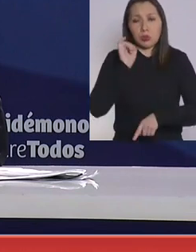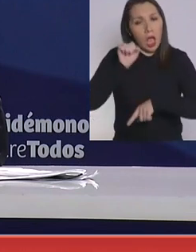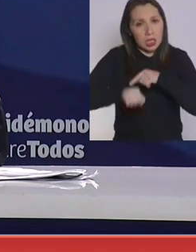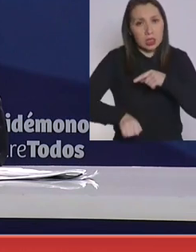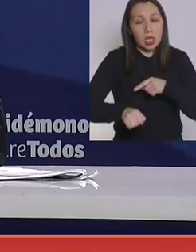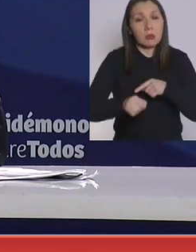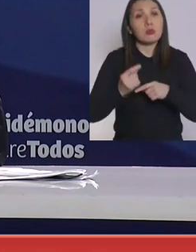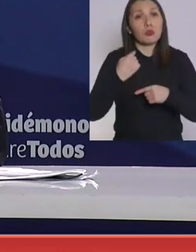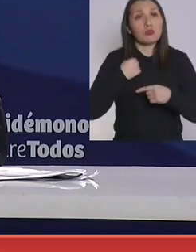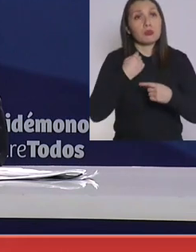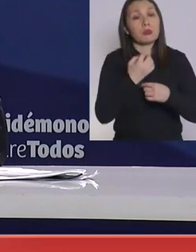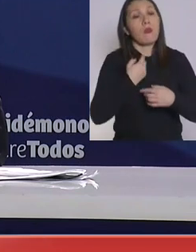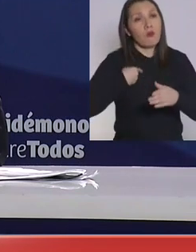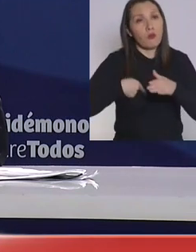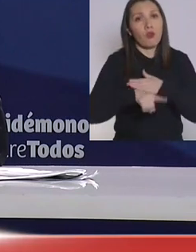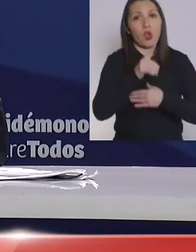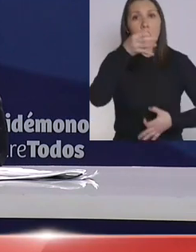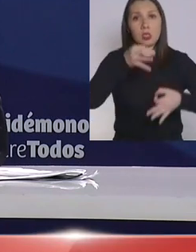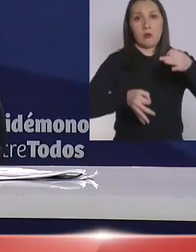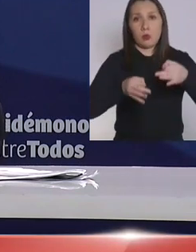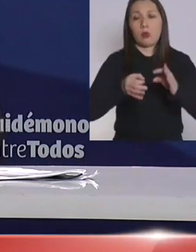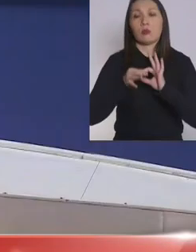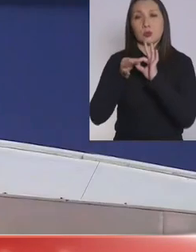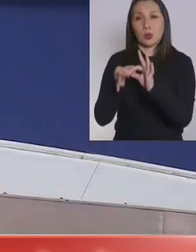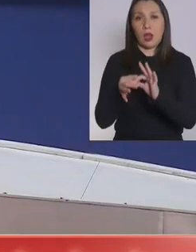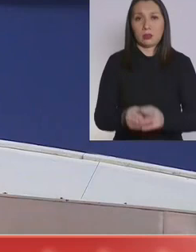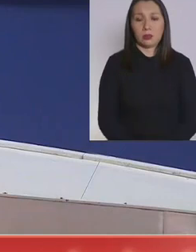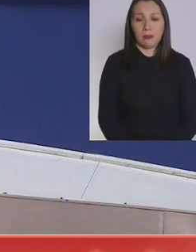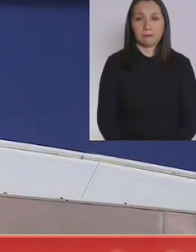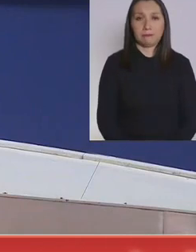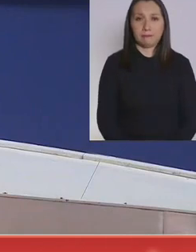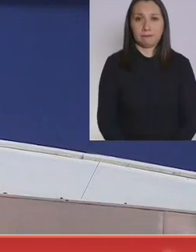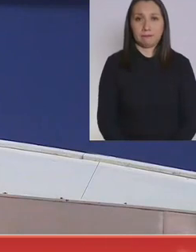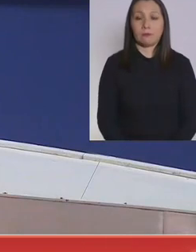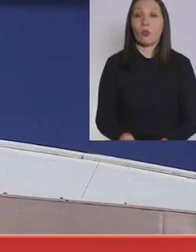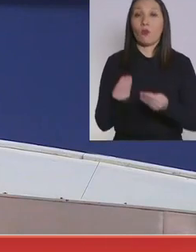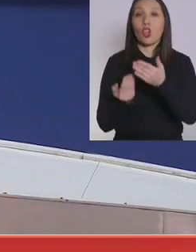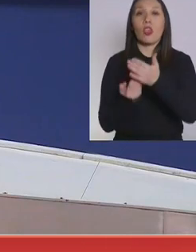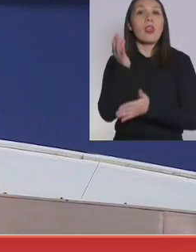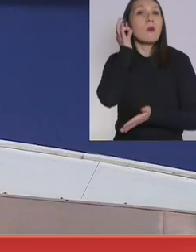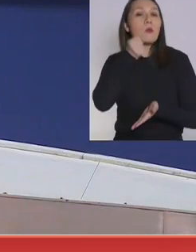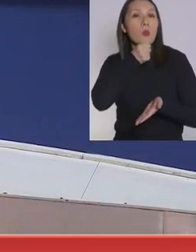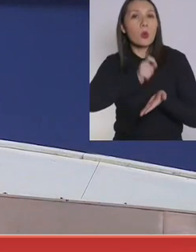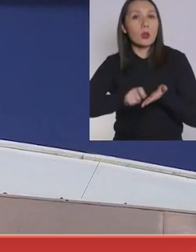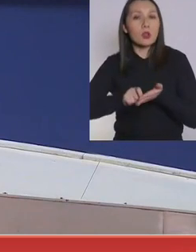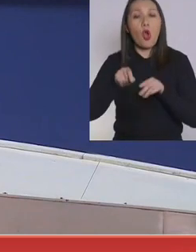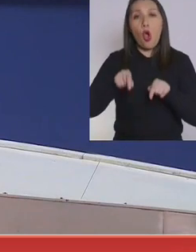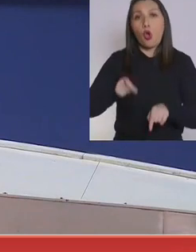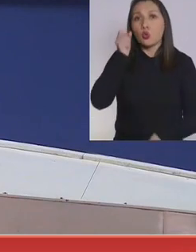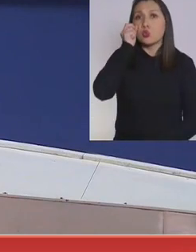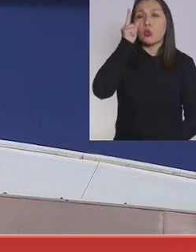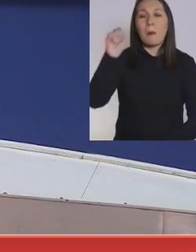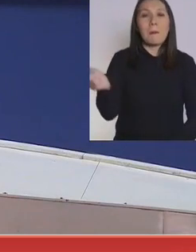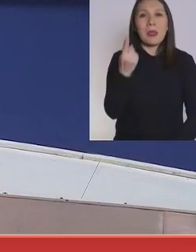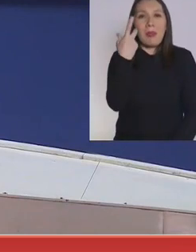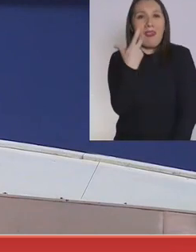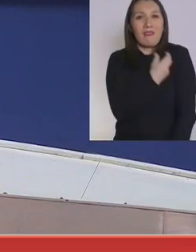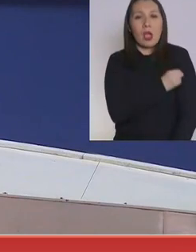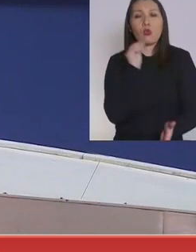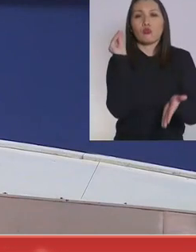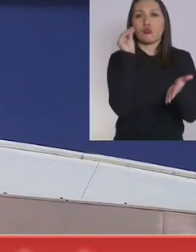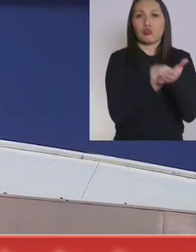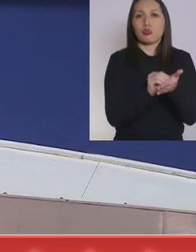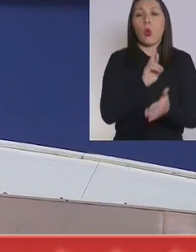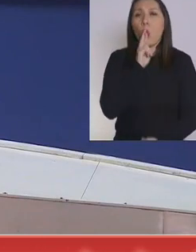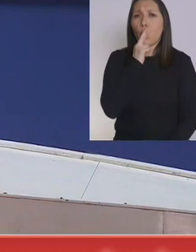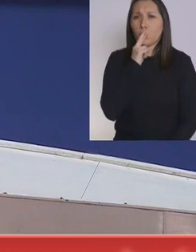me someteré a los tribunales de justicia. Muchas gracias. Muy buenos días, ministro. Hoy se conoce la primera vacuna inscrita en